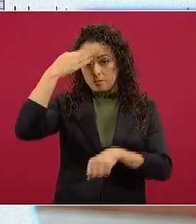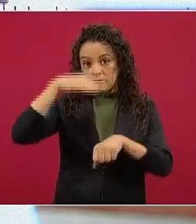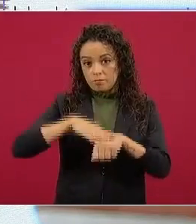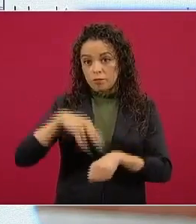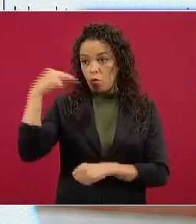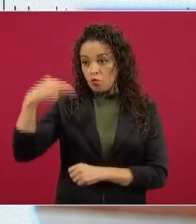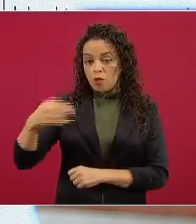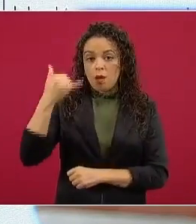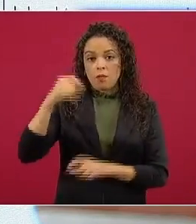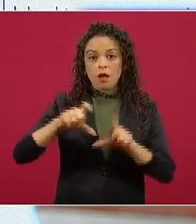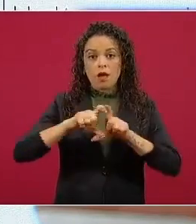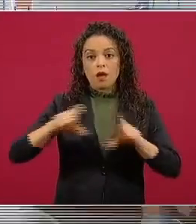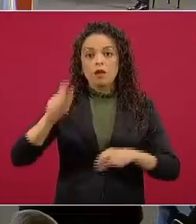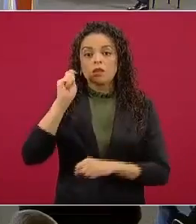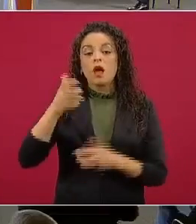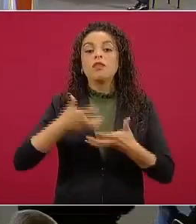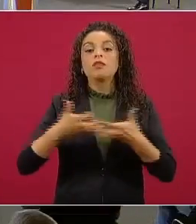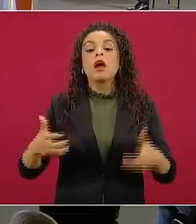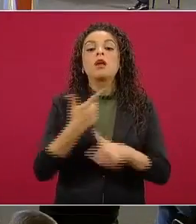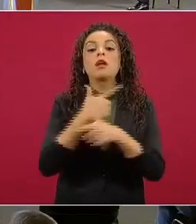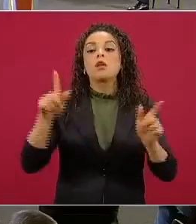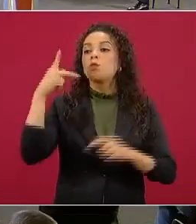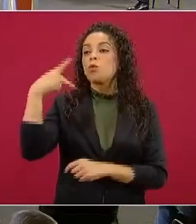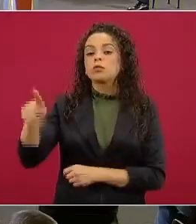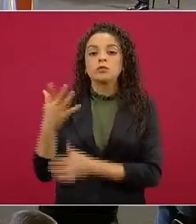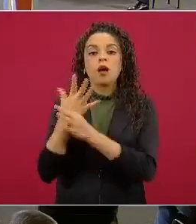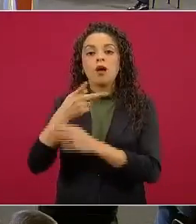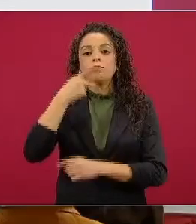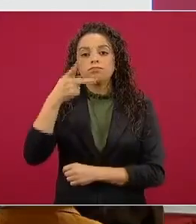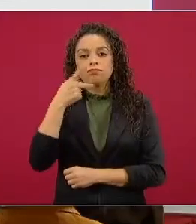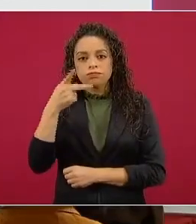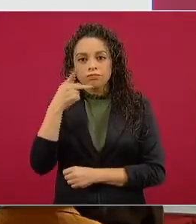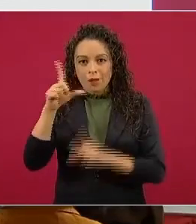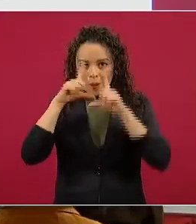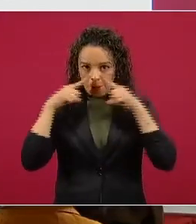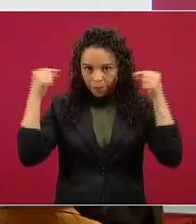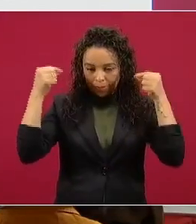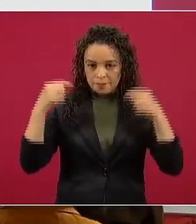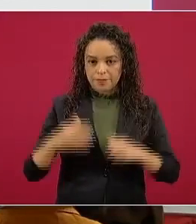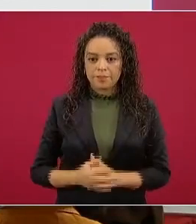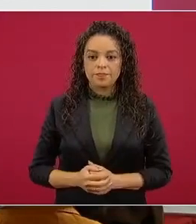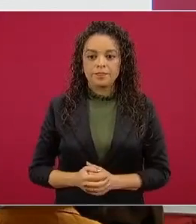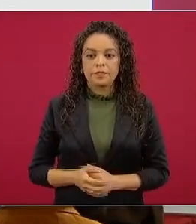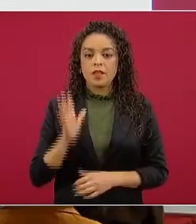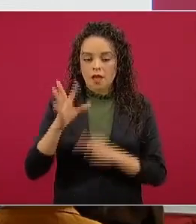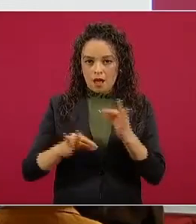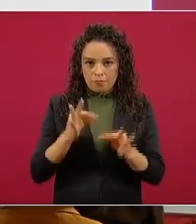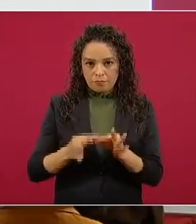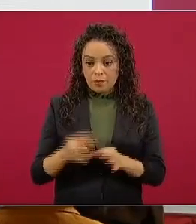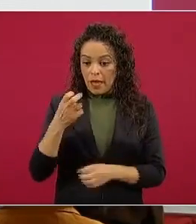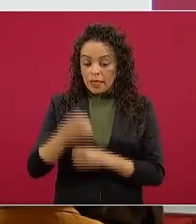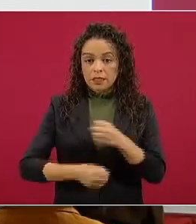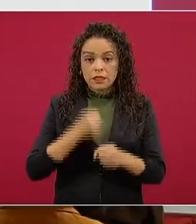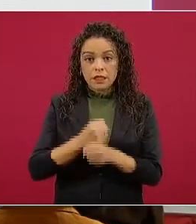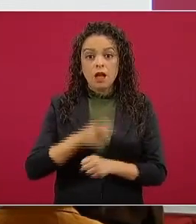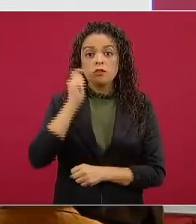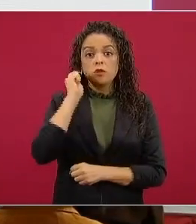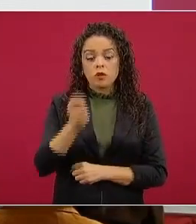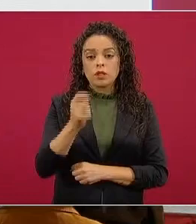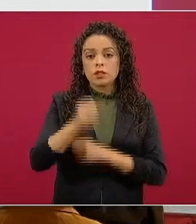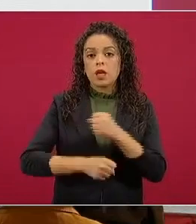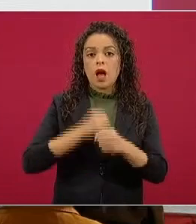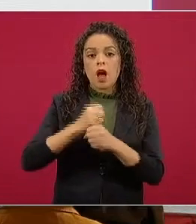libertad se cumplió este año es el año de Leona Vicario y el año próximo